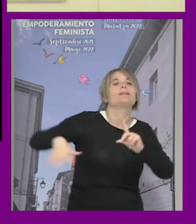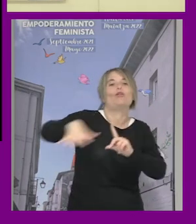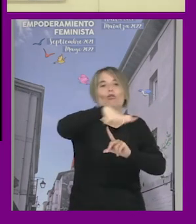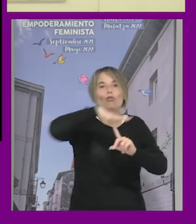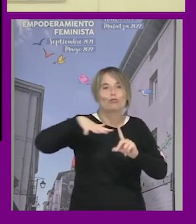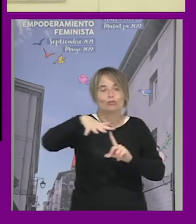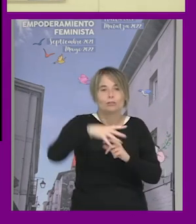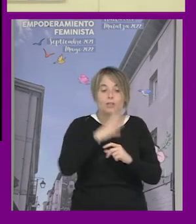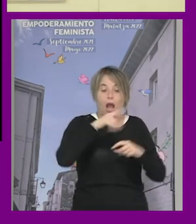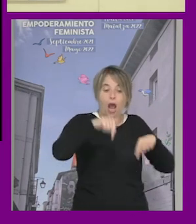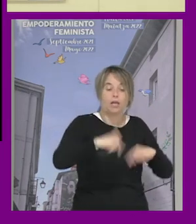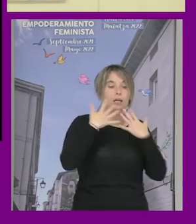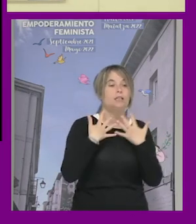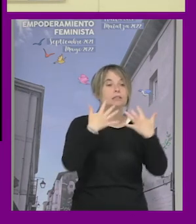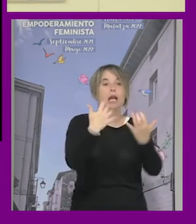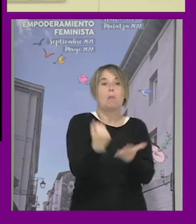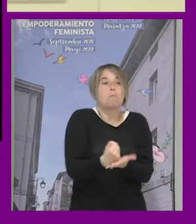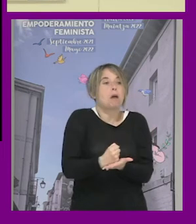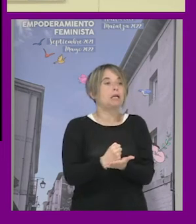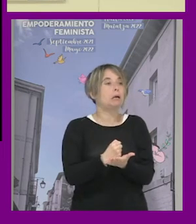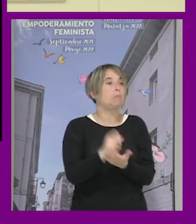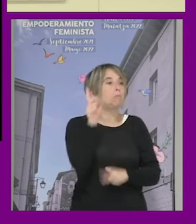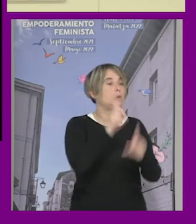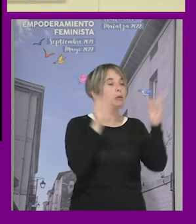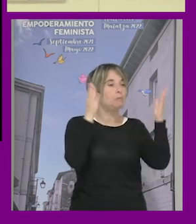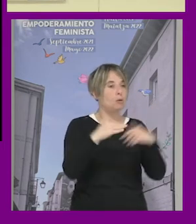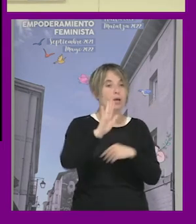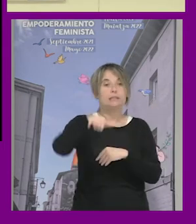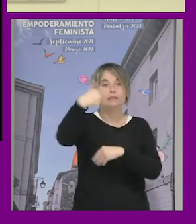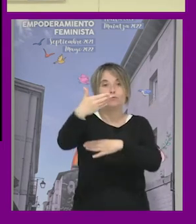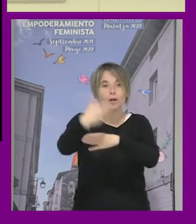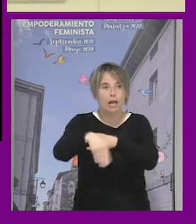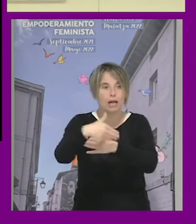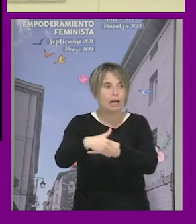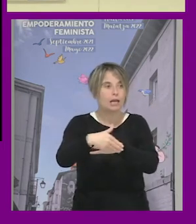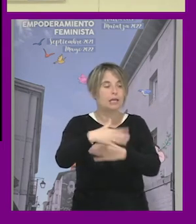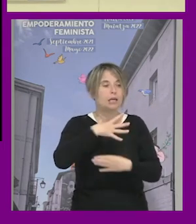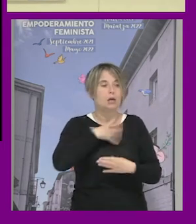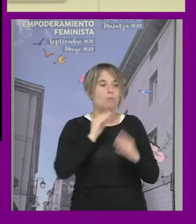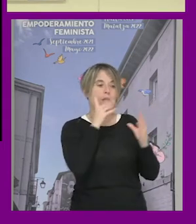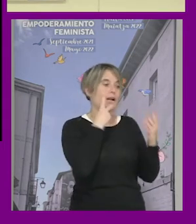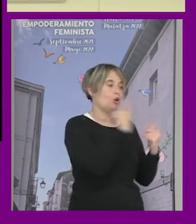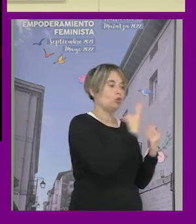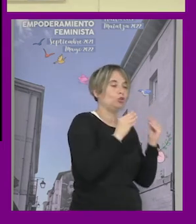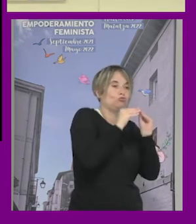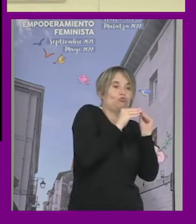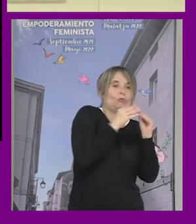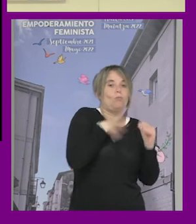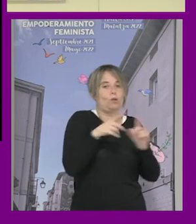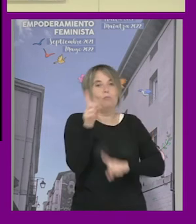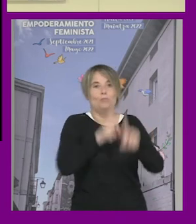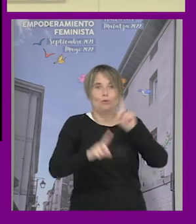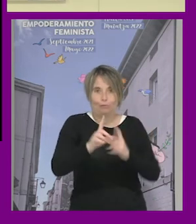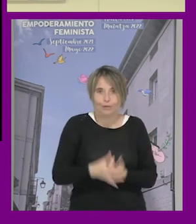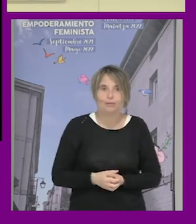de repente aquí ser marica no es un tema si salgo a la calle y me empiezo a besar el consejo pues puede ser un tema ¿no?